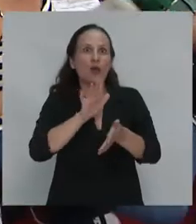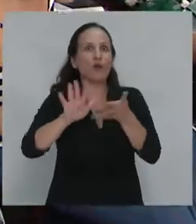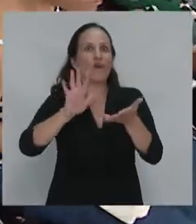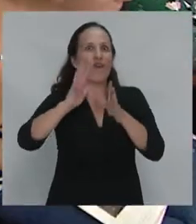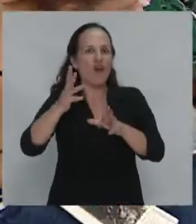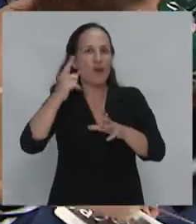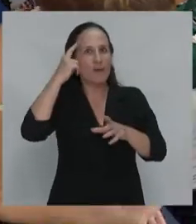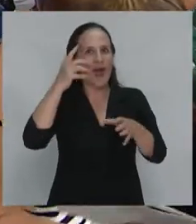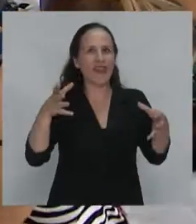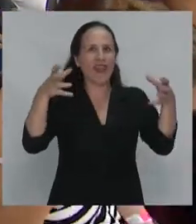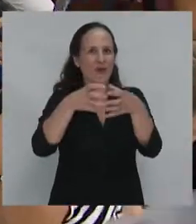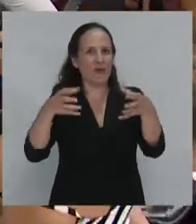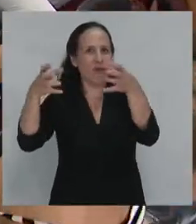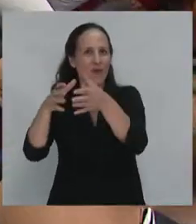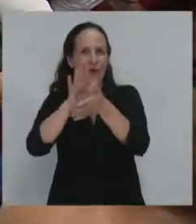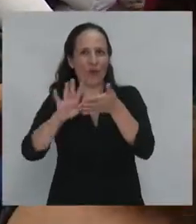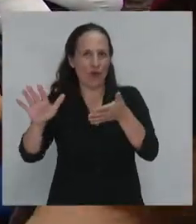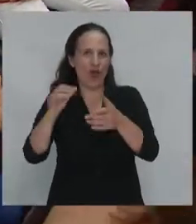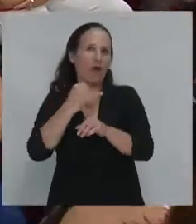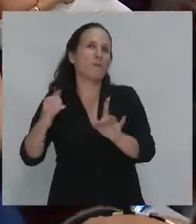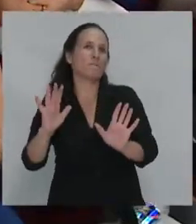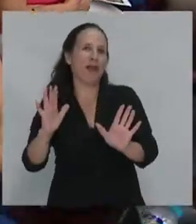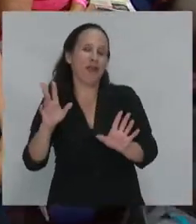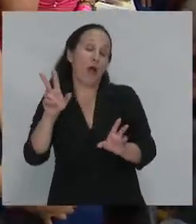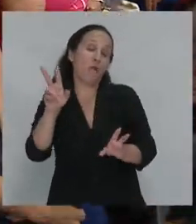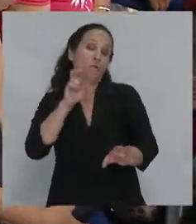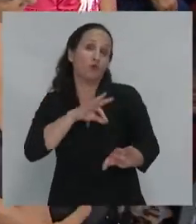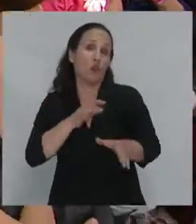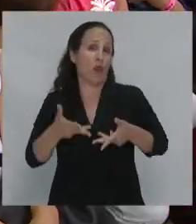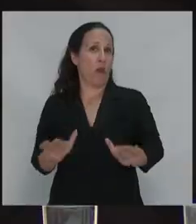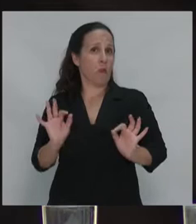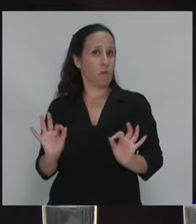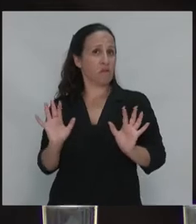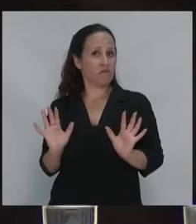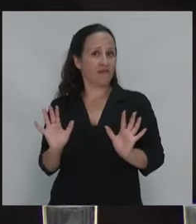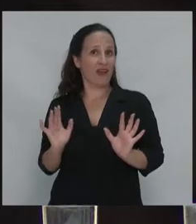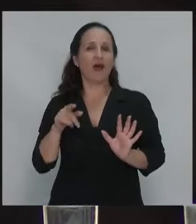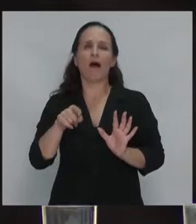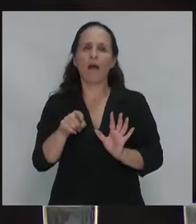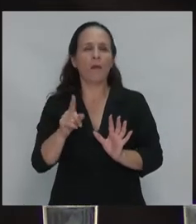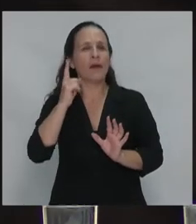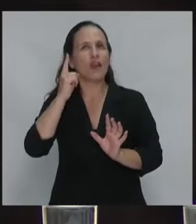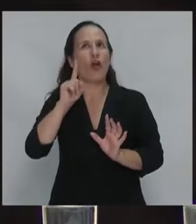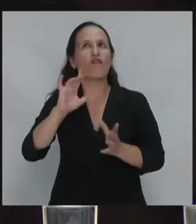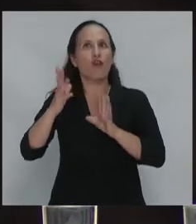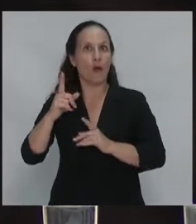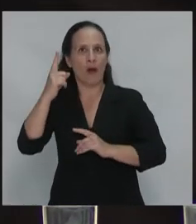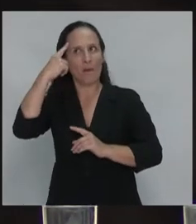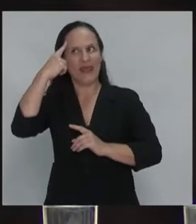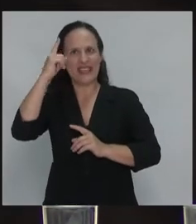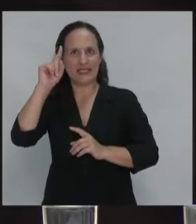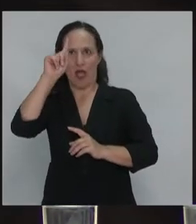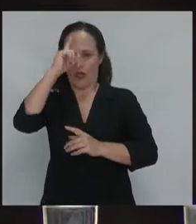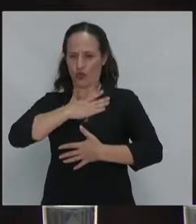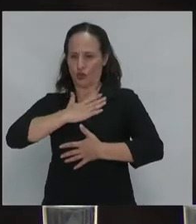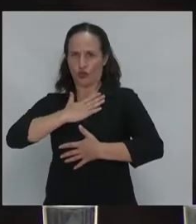las clases medias o más bien de la gente de ingresos medios y que no entre a una lógica individualista